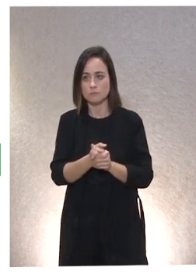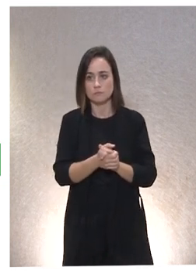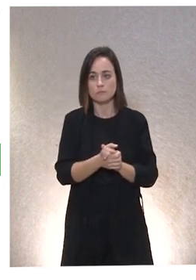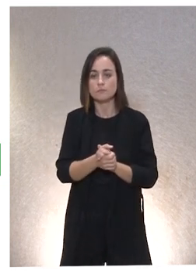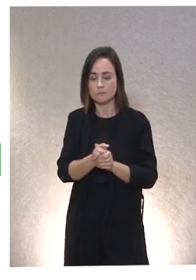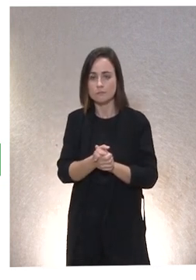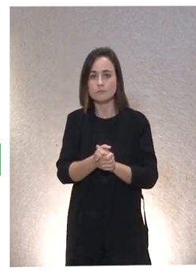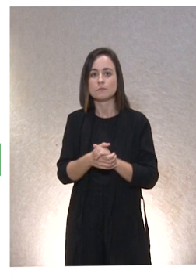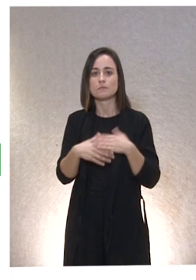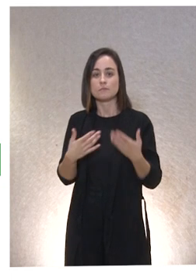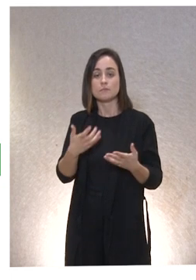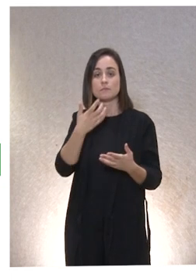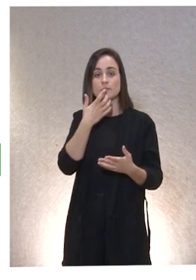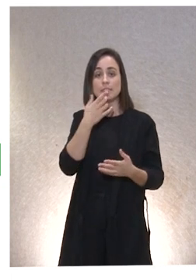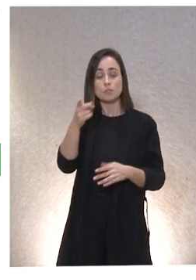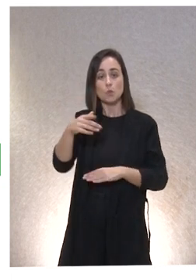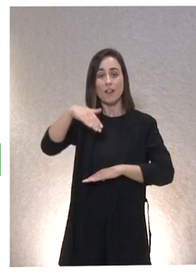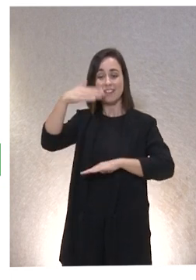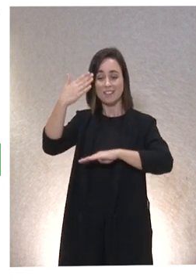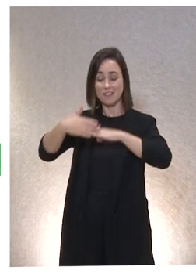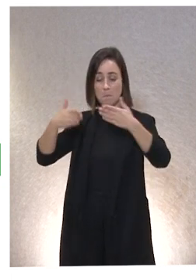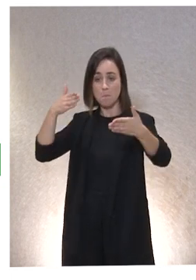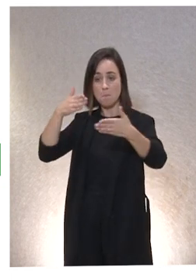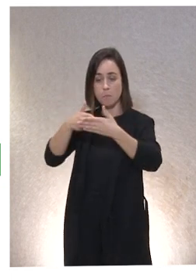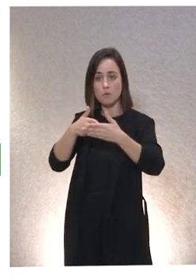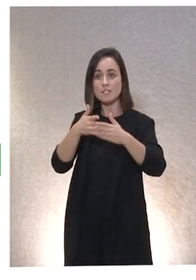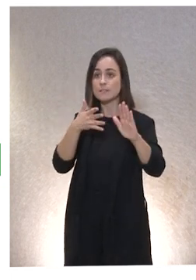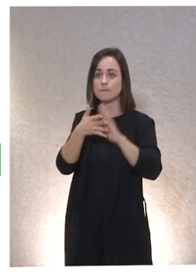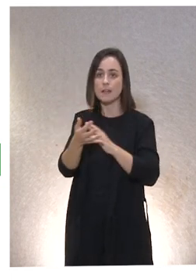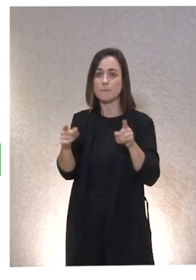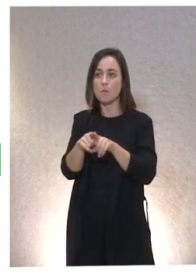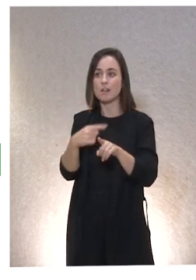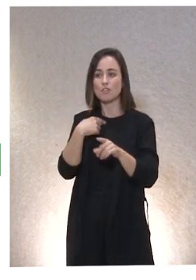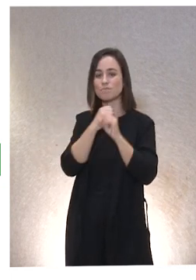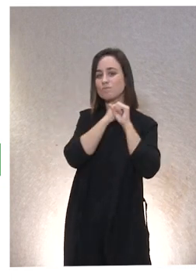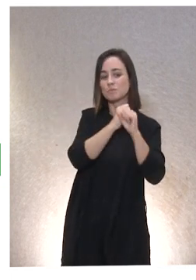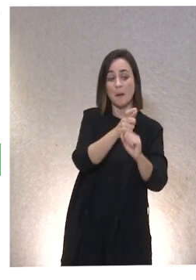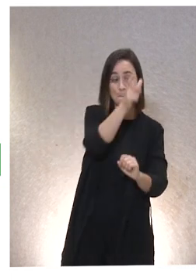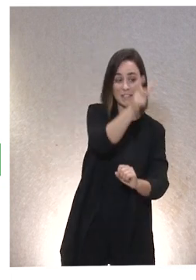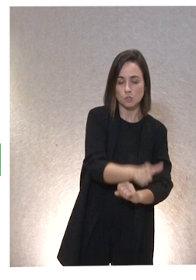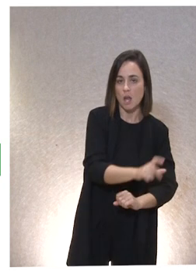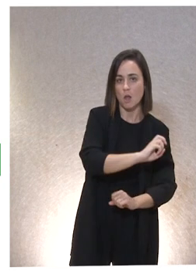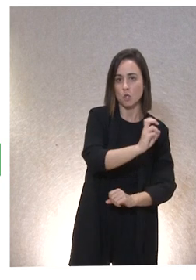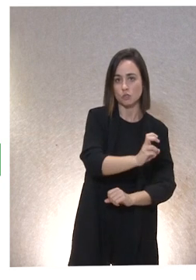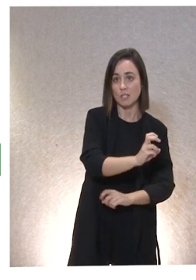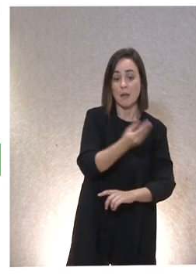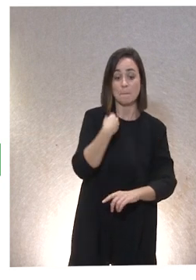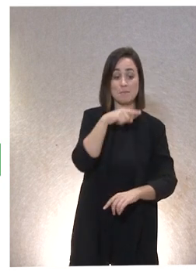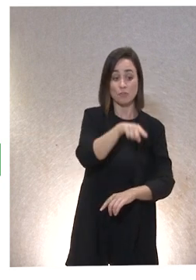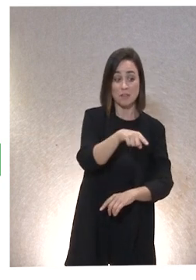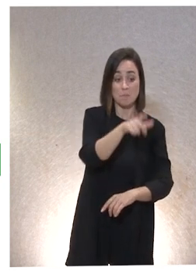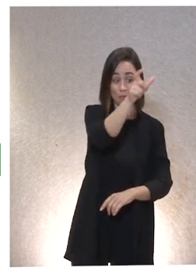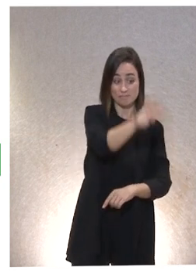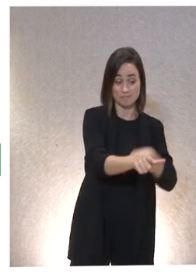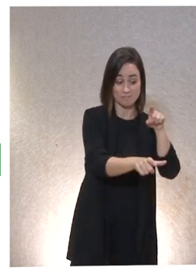Si tú tienes limitación, tienes dependencia, está sometido a quien te ayuda, a quien te apoya. Que a su vez, quien te apoya